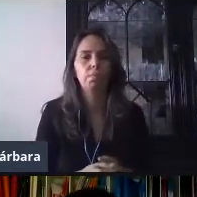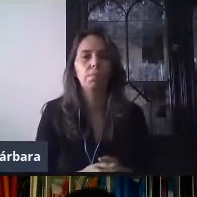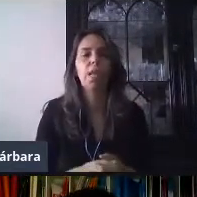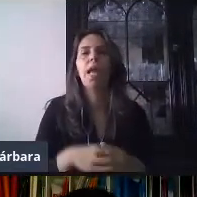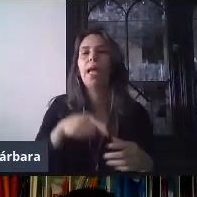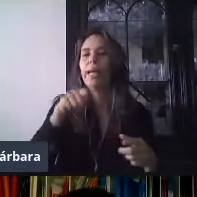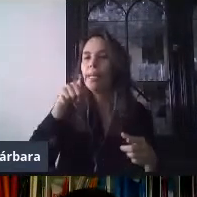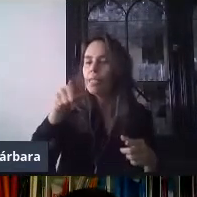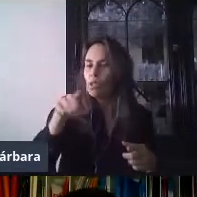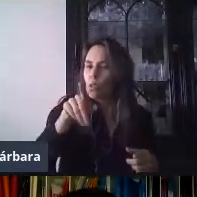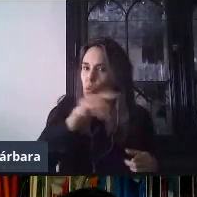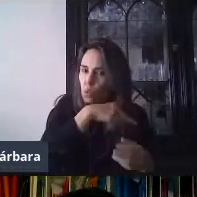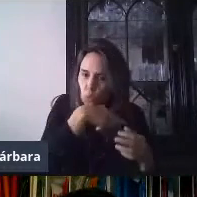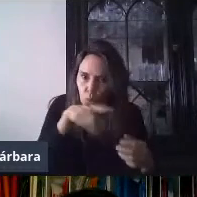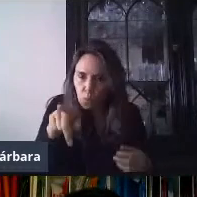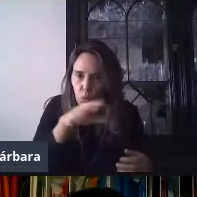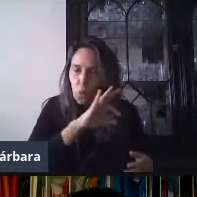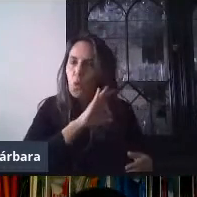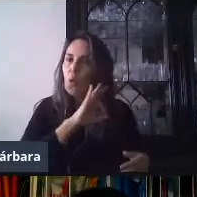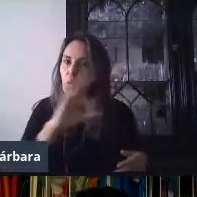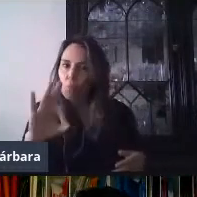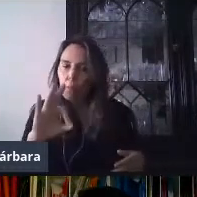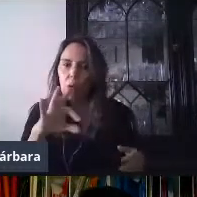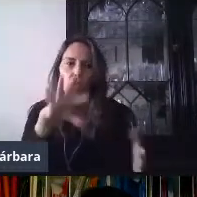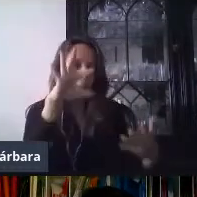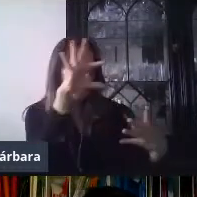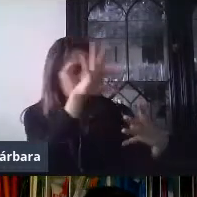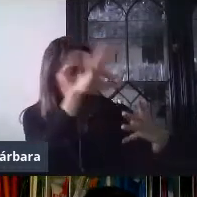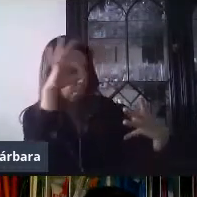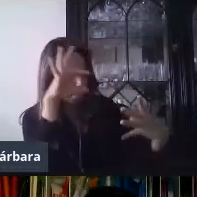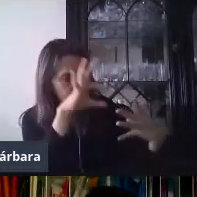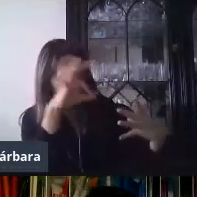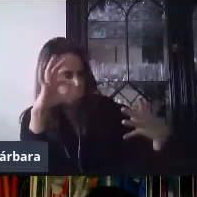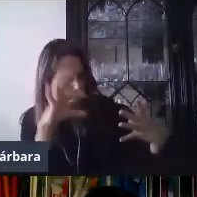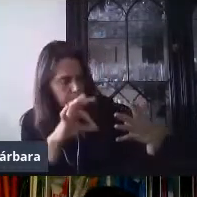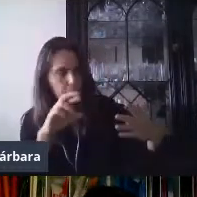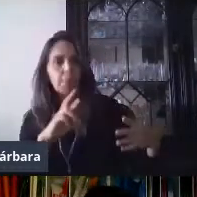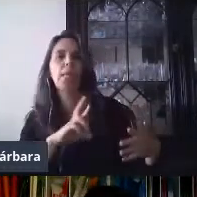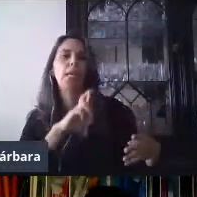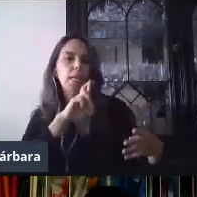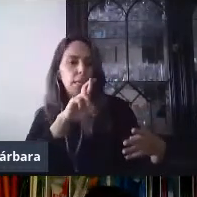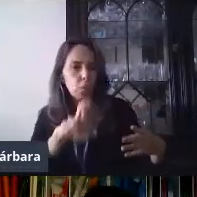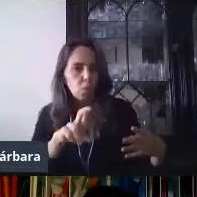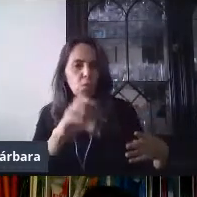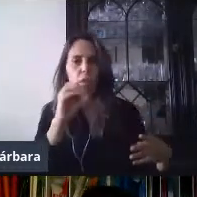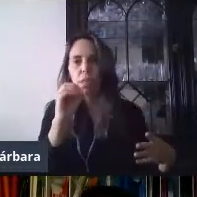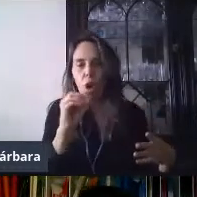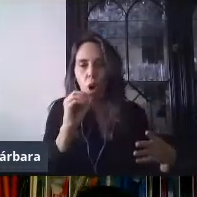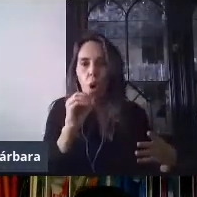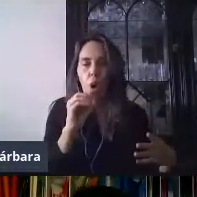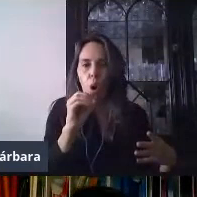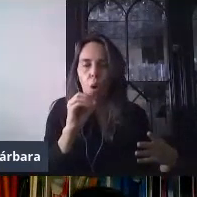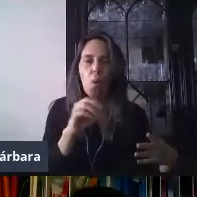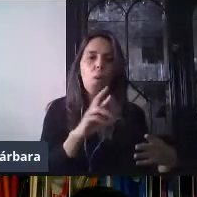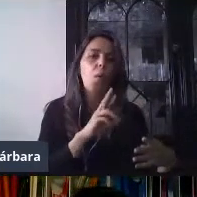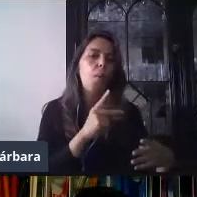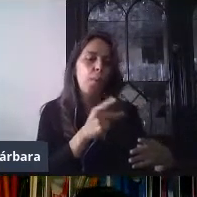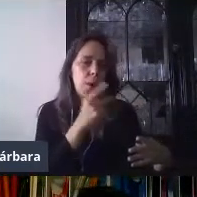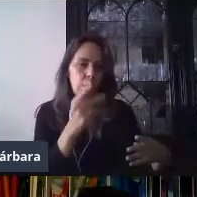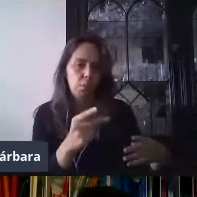tipo de respuesta adecuado? ¿Y cuáles son las ventajas de hacerlo? Una, porque nos permite delimitar qué tipo de respuesta necesitamos